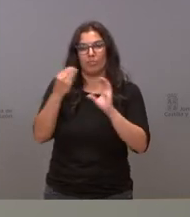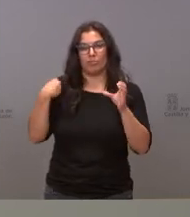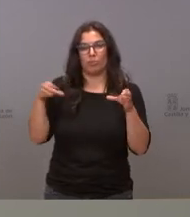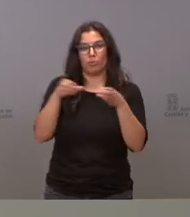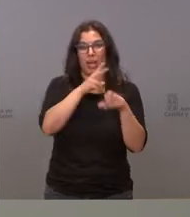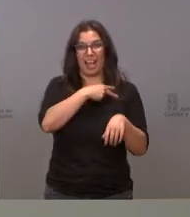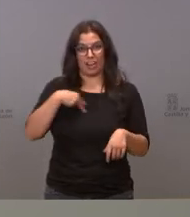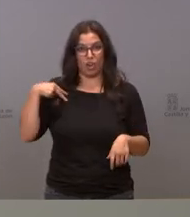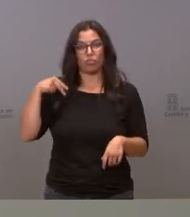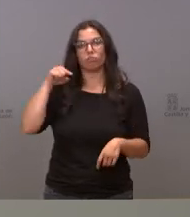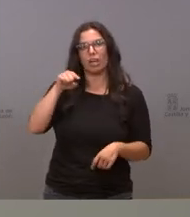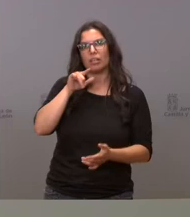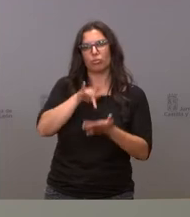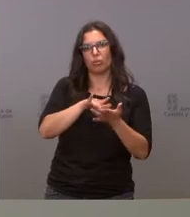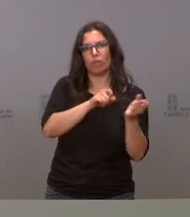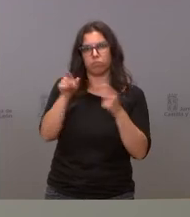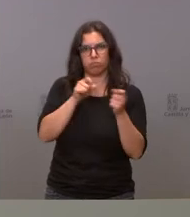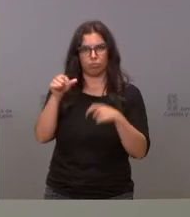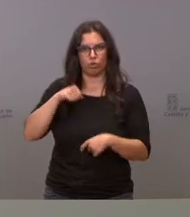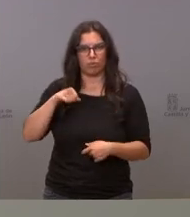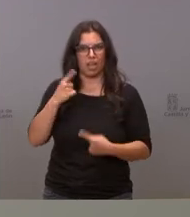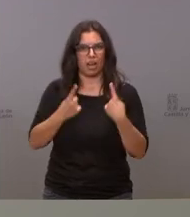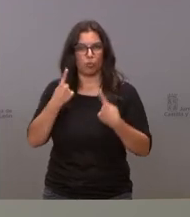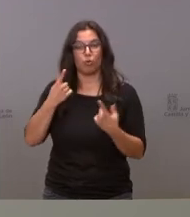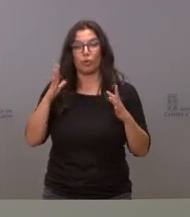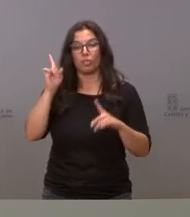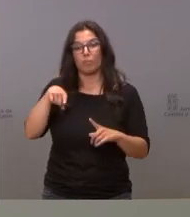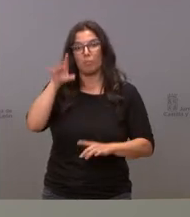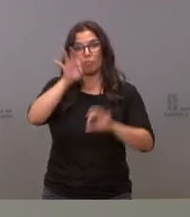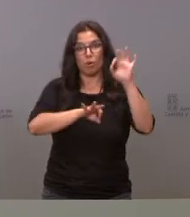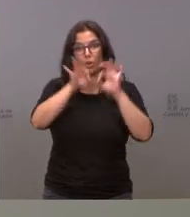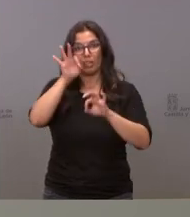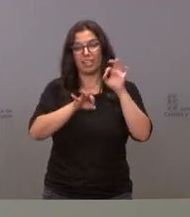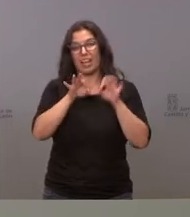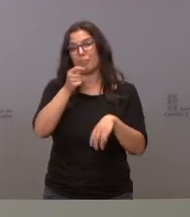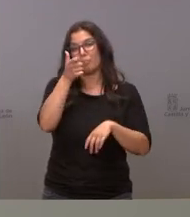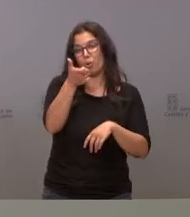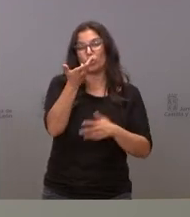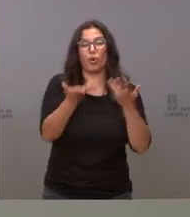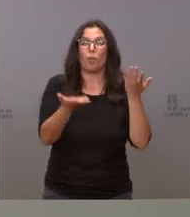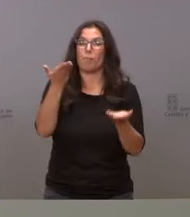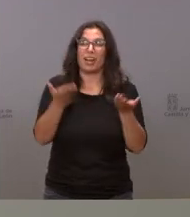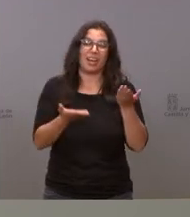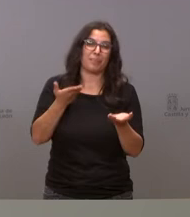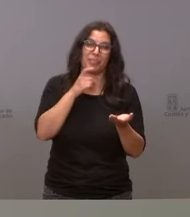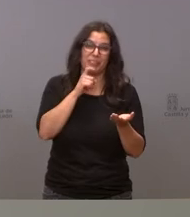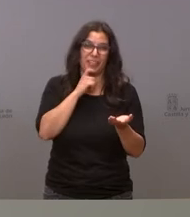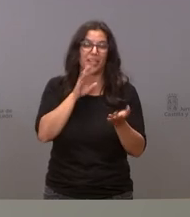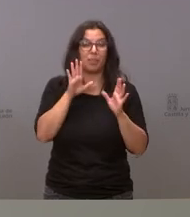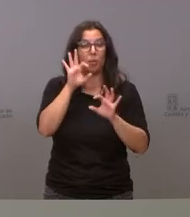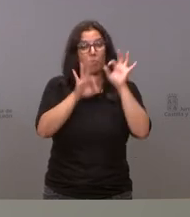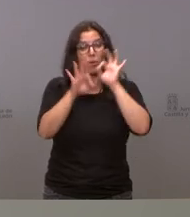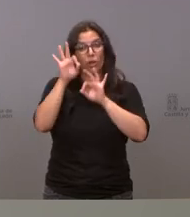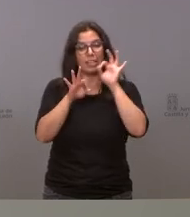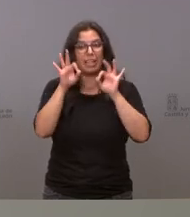Condes pues ha habido varios ingresos pero en porcentajes también es verdad que el número es pequeño y la comparación es difícil pero en porcentaje